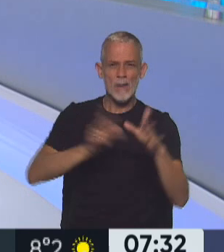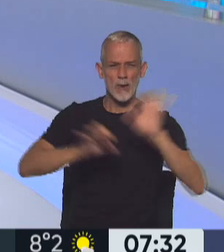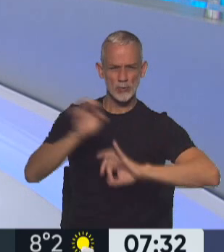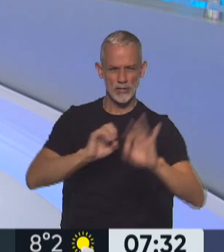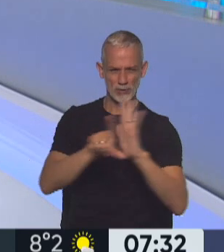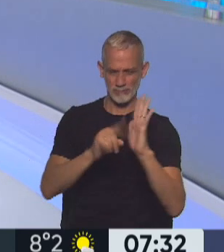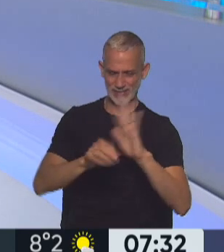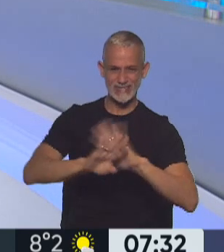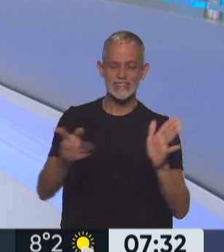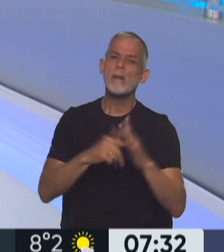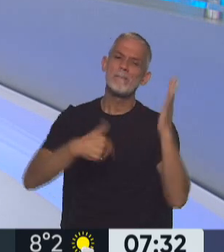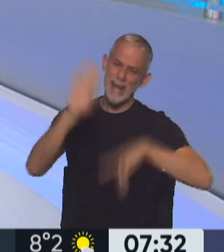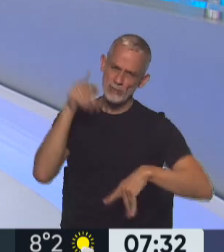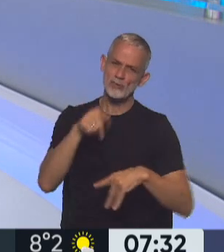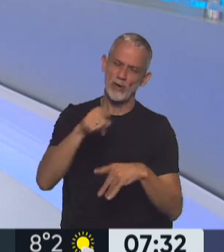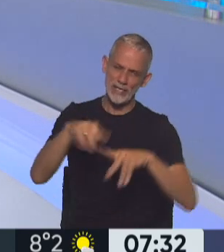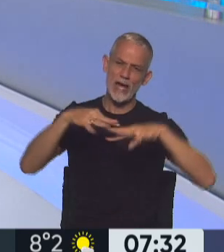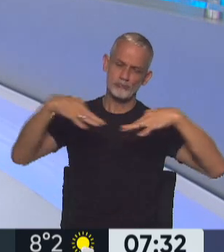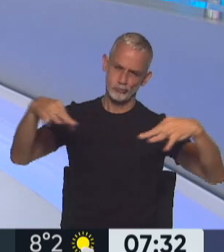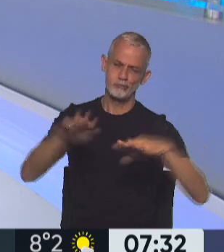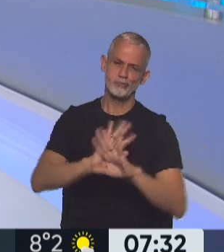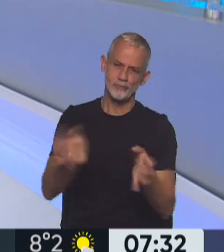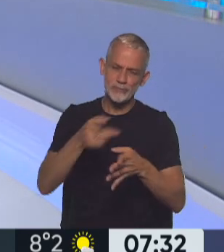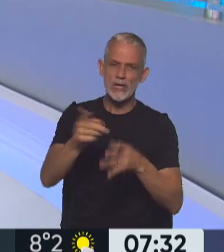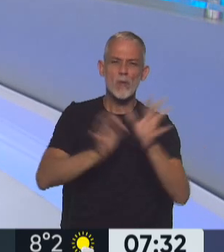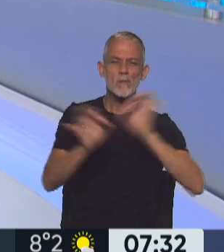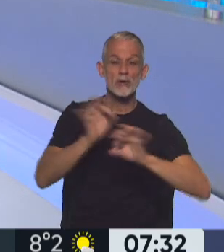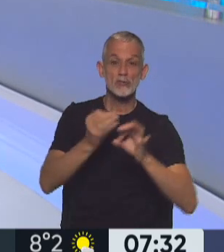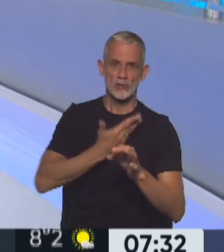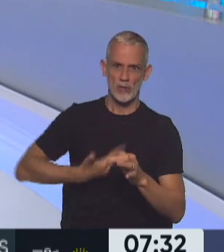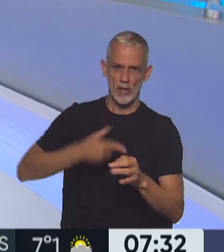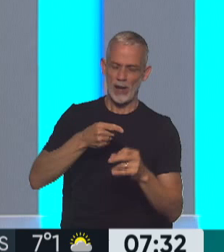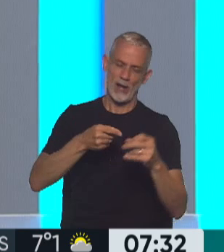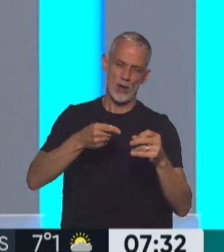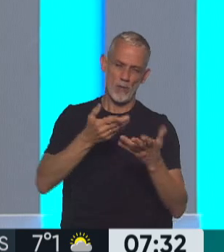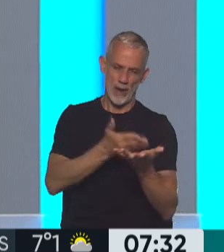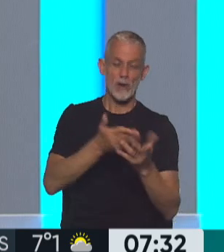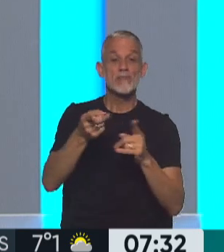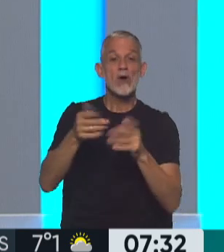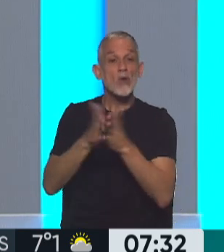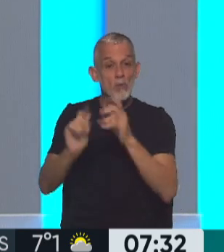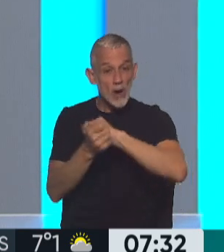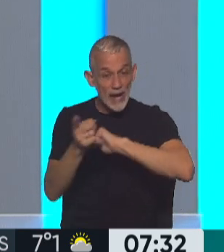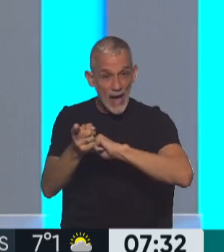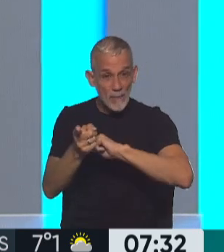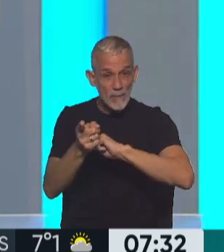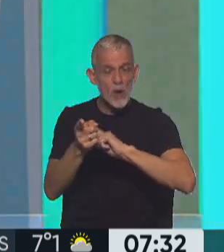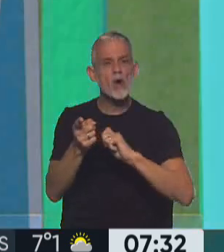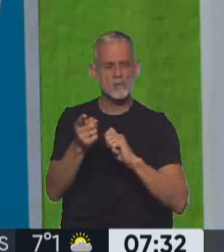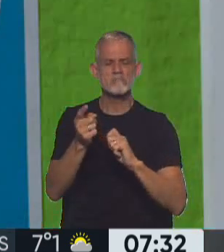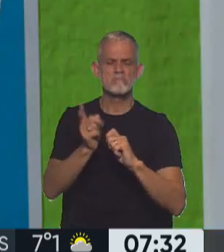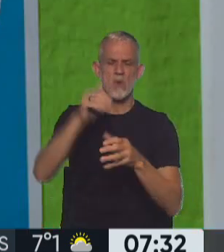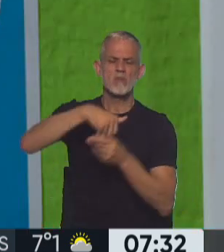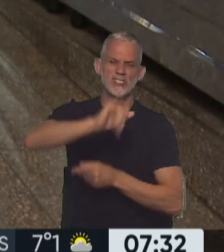ahí hay una mayoría importante, una construcción de mayoría importante con el proyecto del oficialismo. Juntos por el Cambio va a terminar